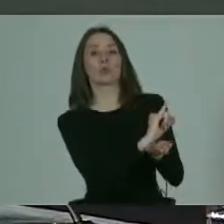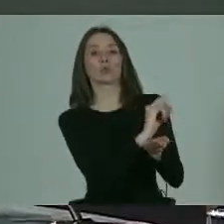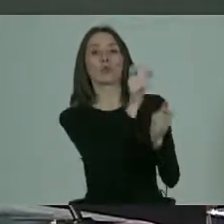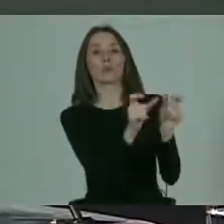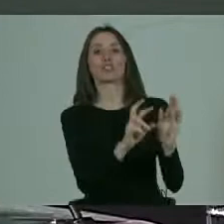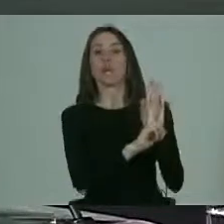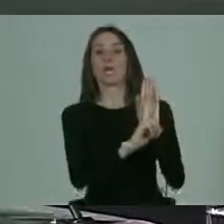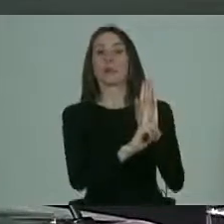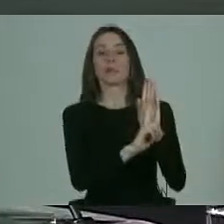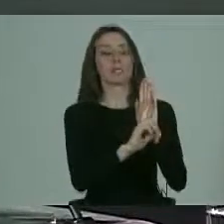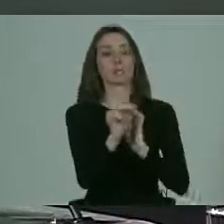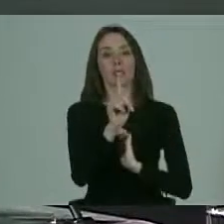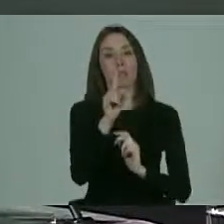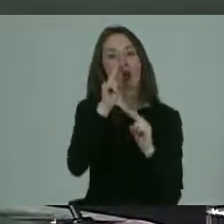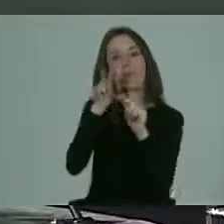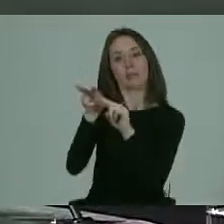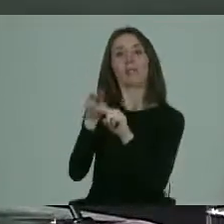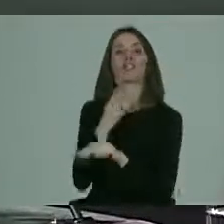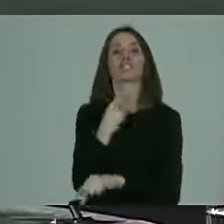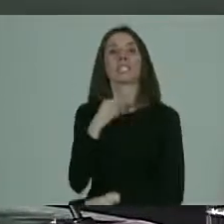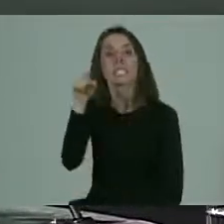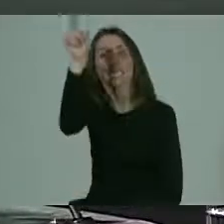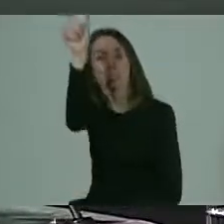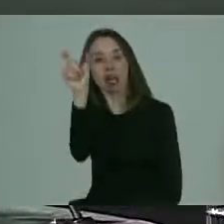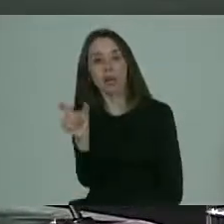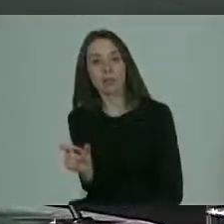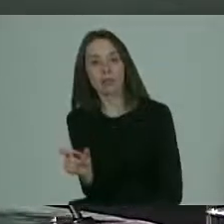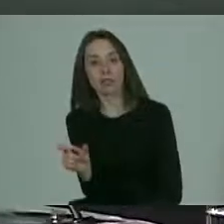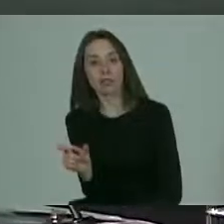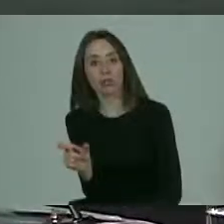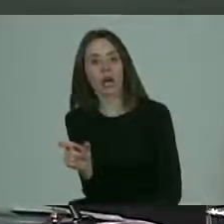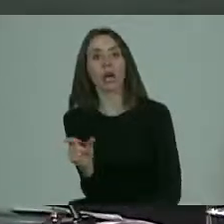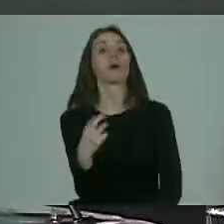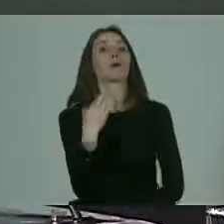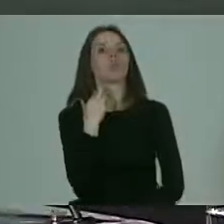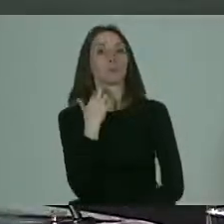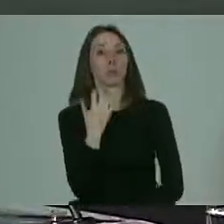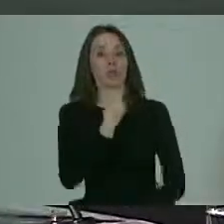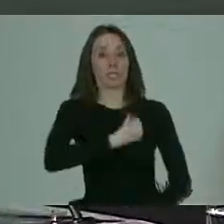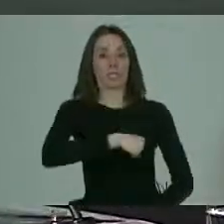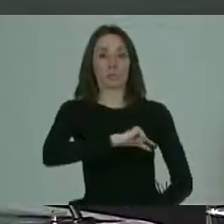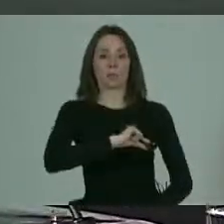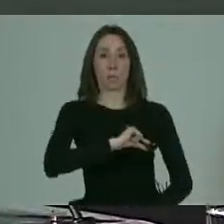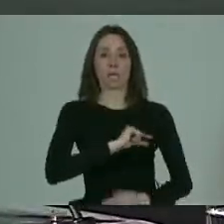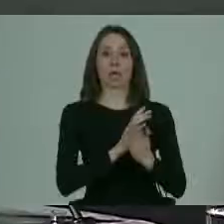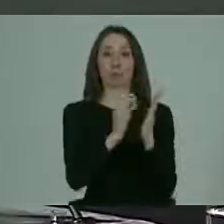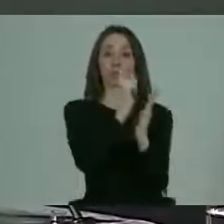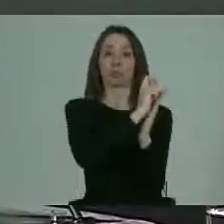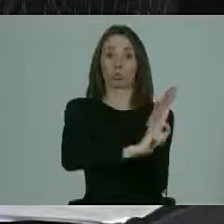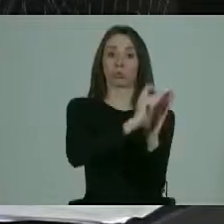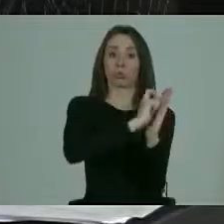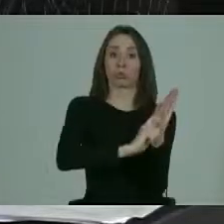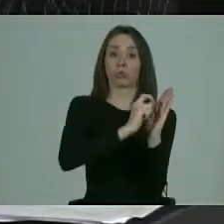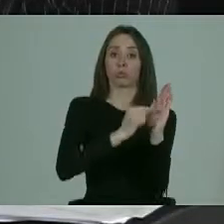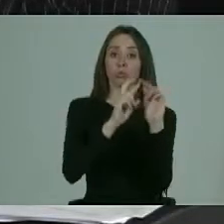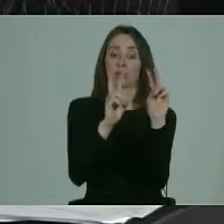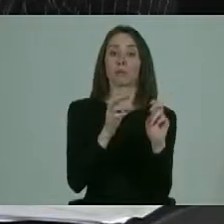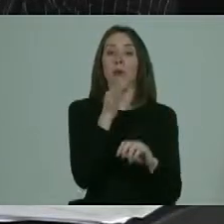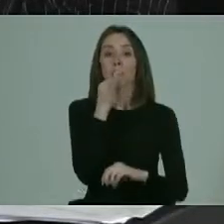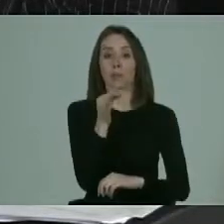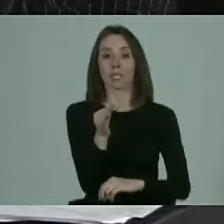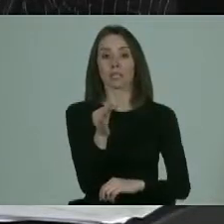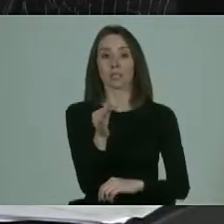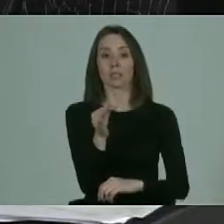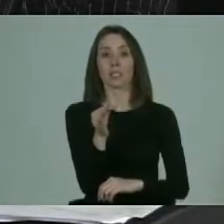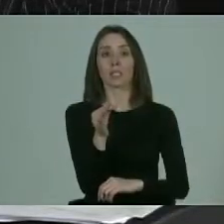representantes, sino particularmente los intereses de esa persona. Porque, por ejemplo, en España, que se ha escrito mucho sobre este tema, se menciona